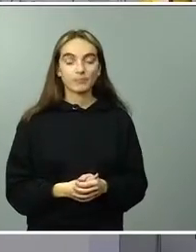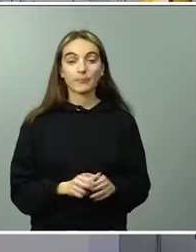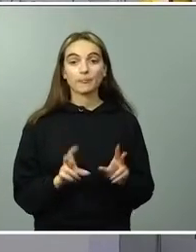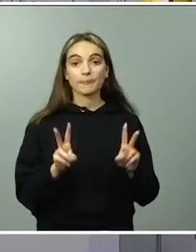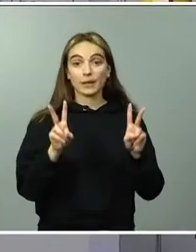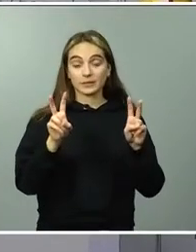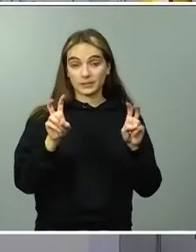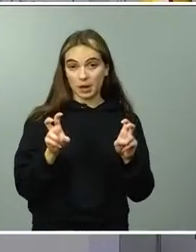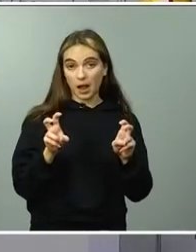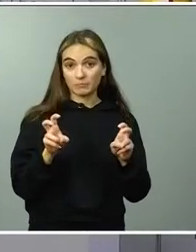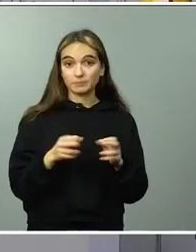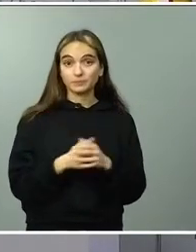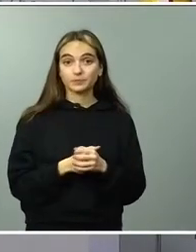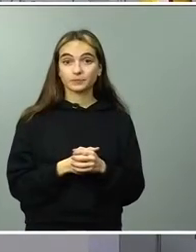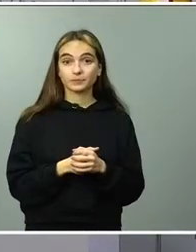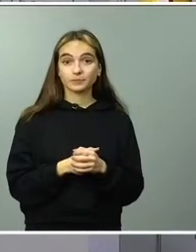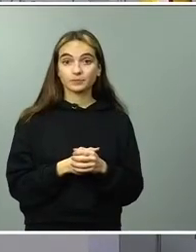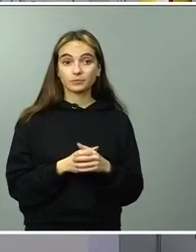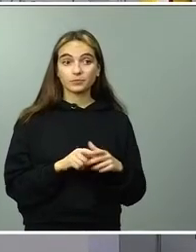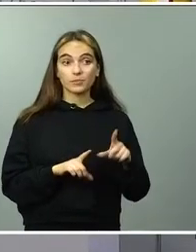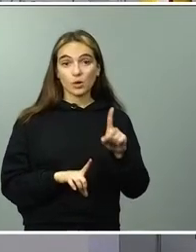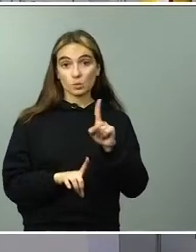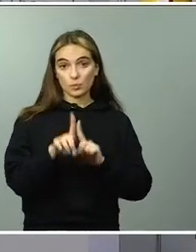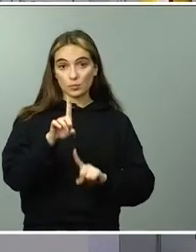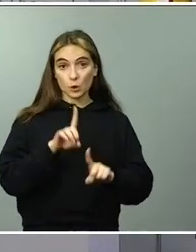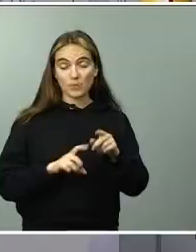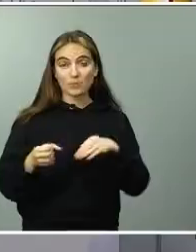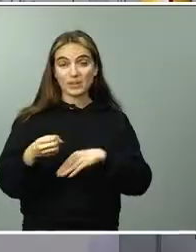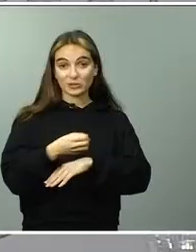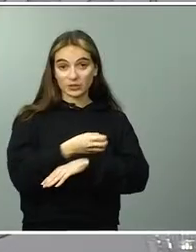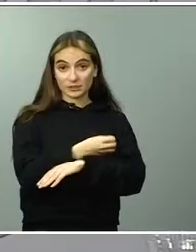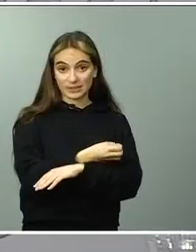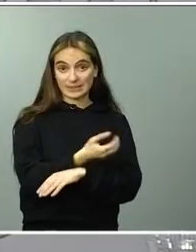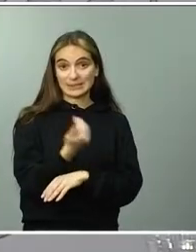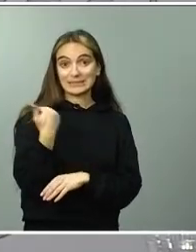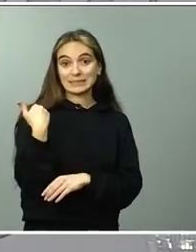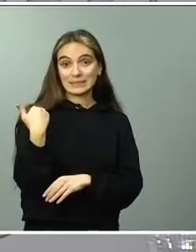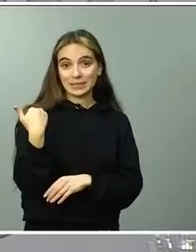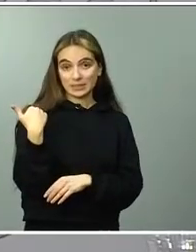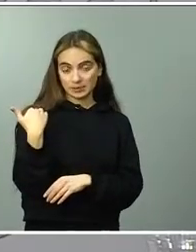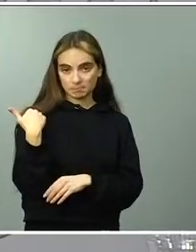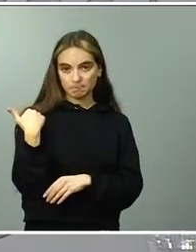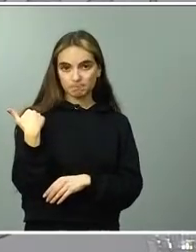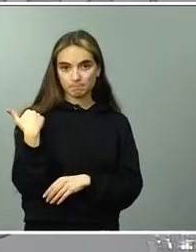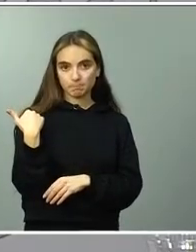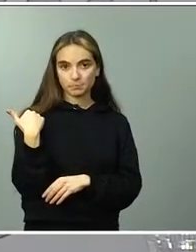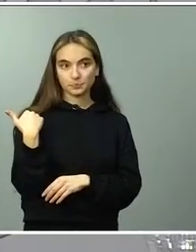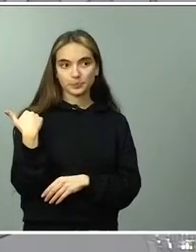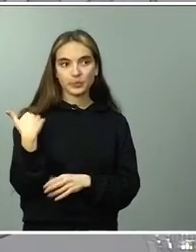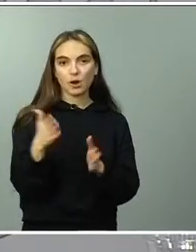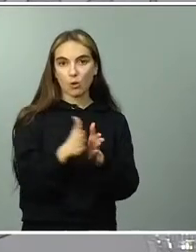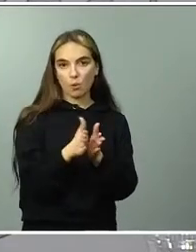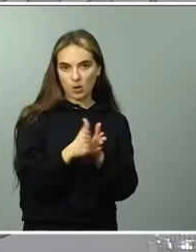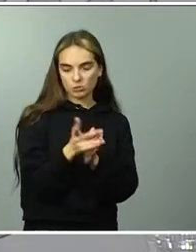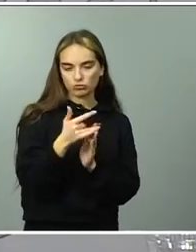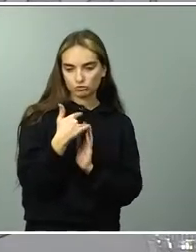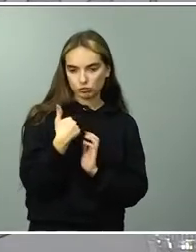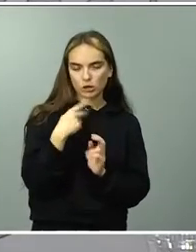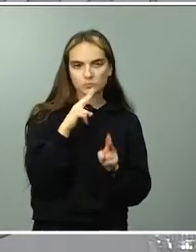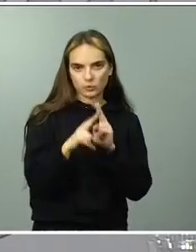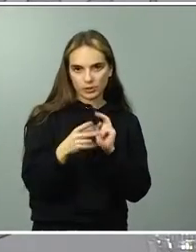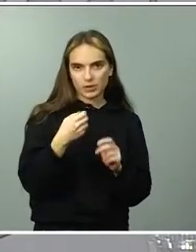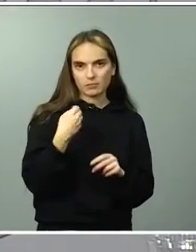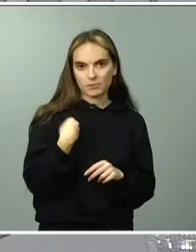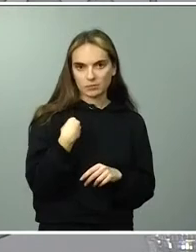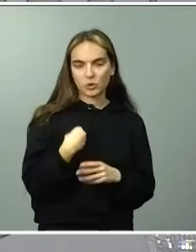del problema que ha ocurrido con los trenes ayer mismo también igual que le decía a su compañero la ministra de Transportes ofreció